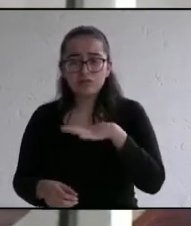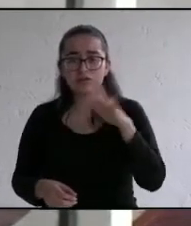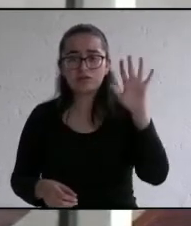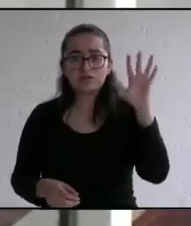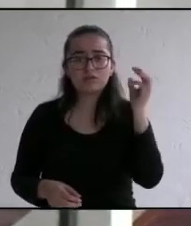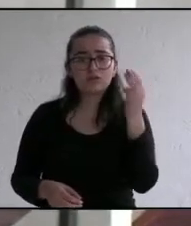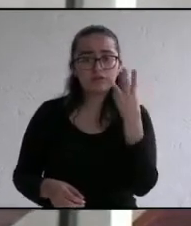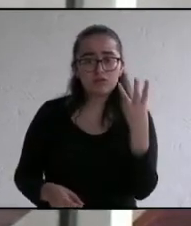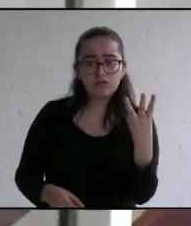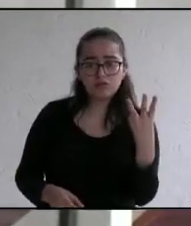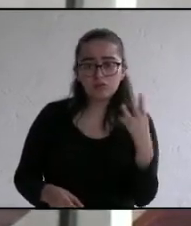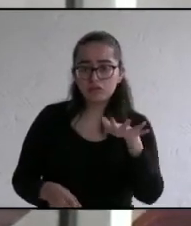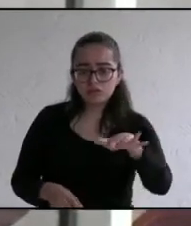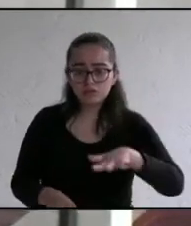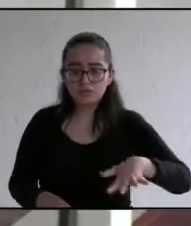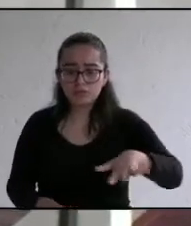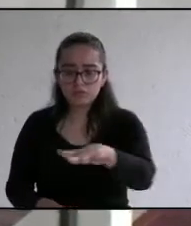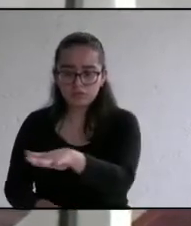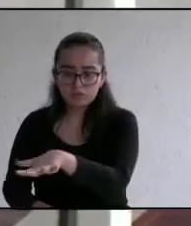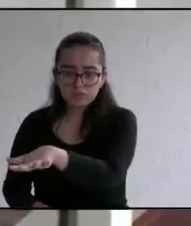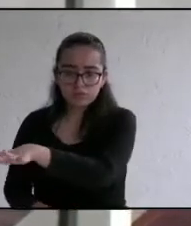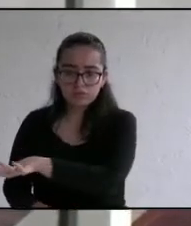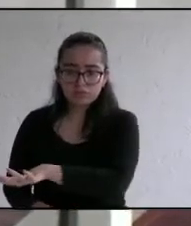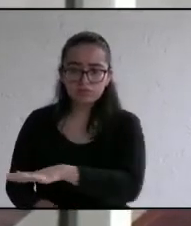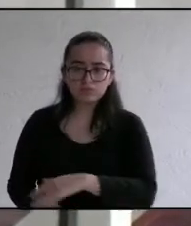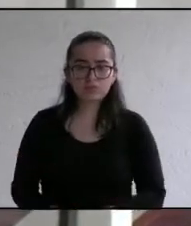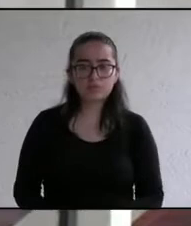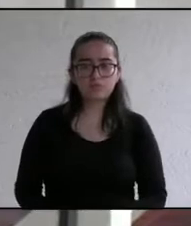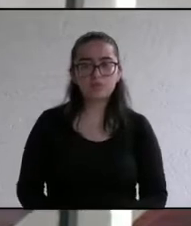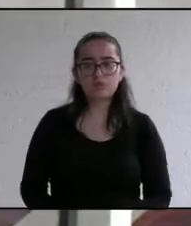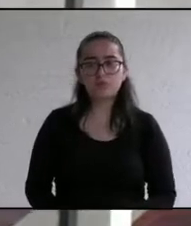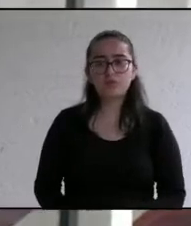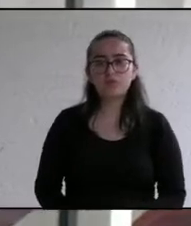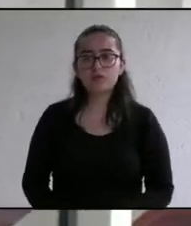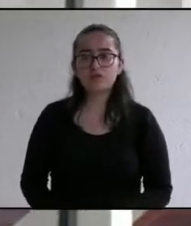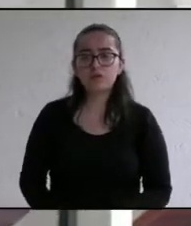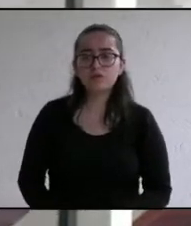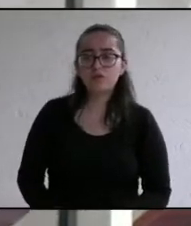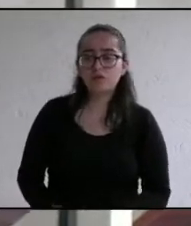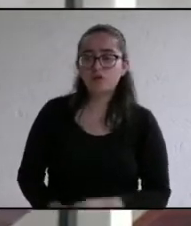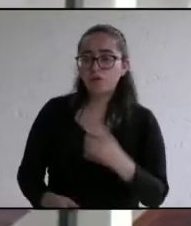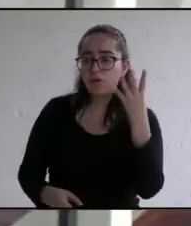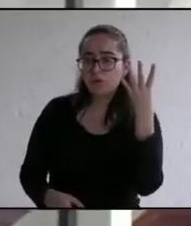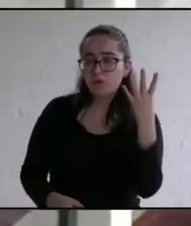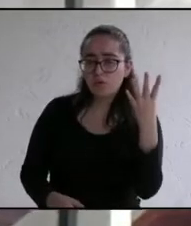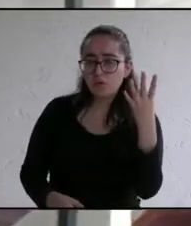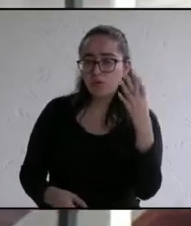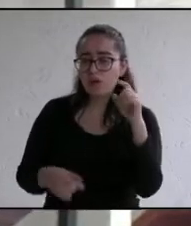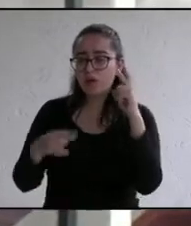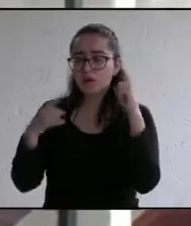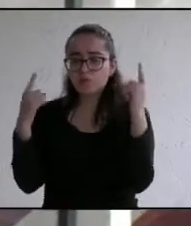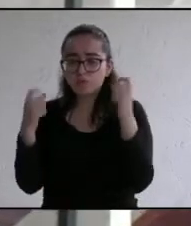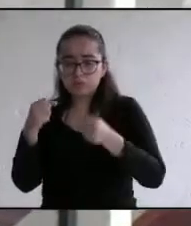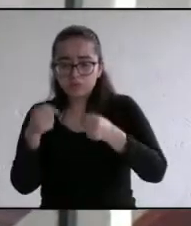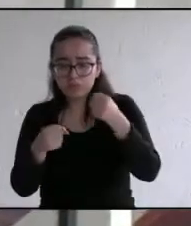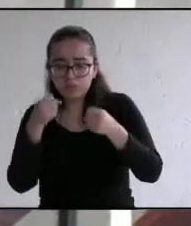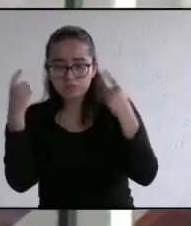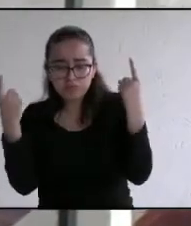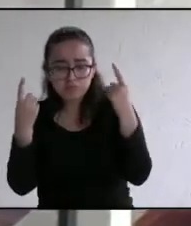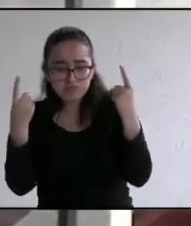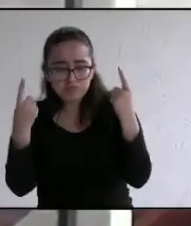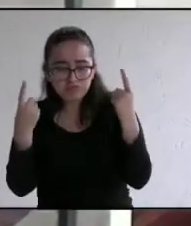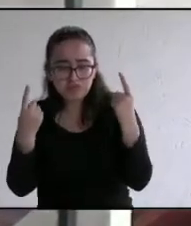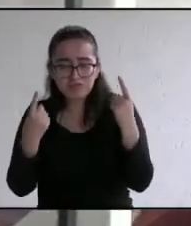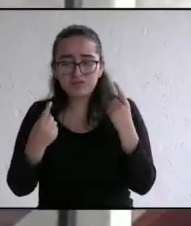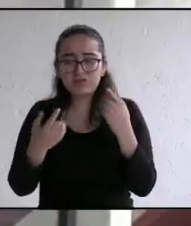5 además que son administrativos además cuentan con solo 4 patrullas que están viejas y en mal estado no